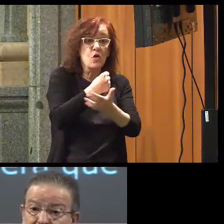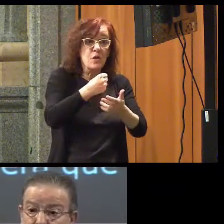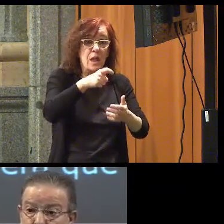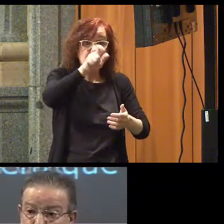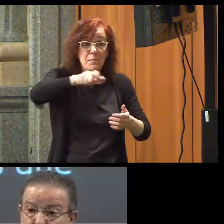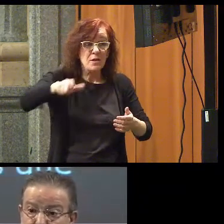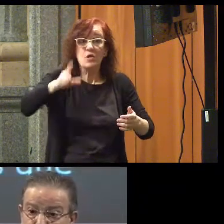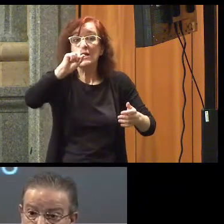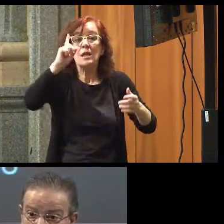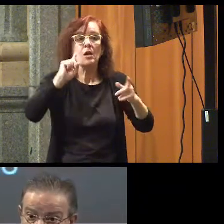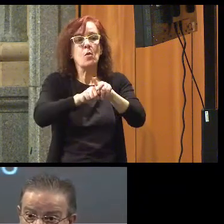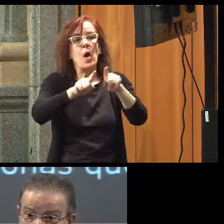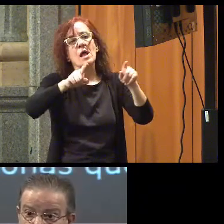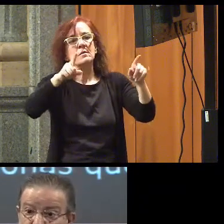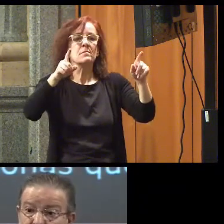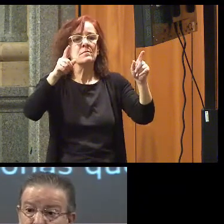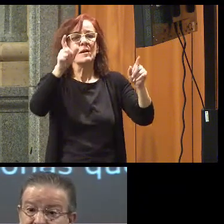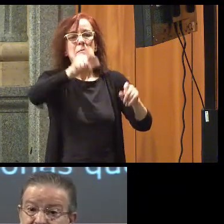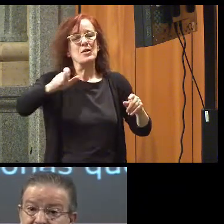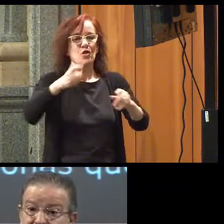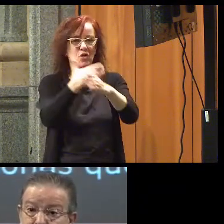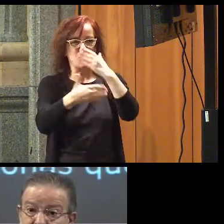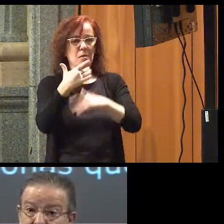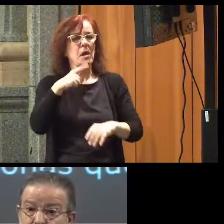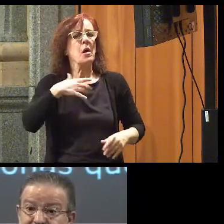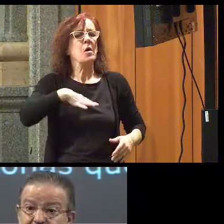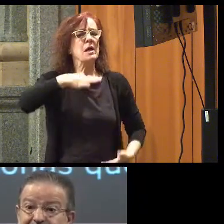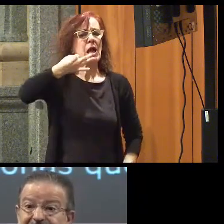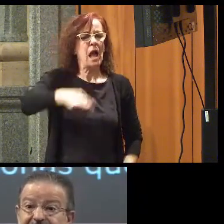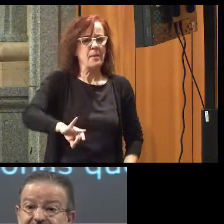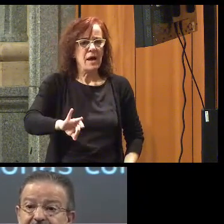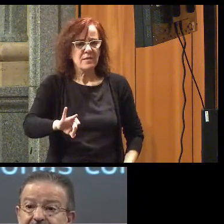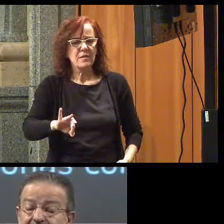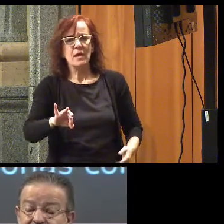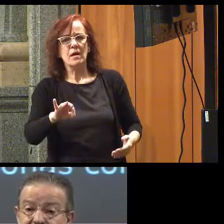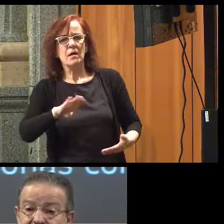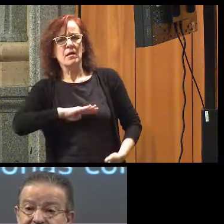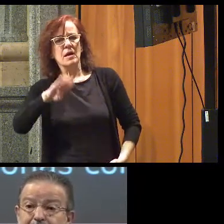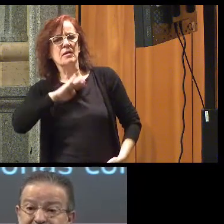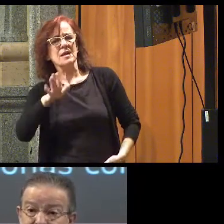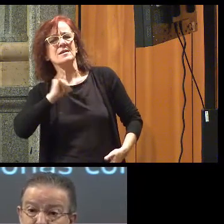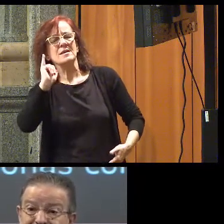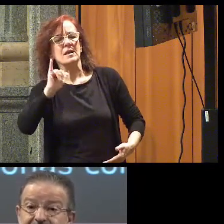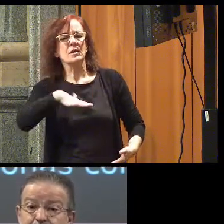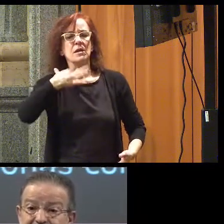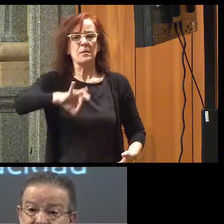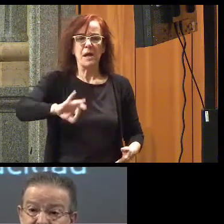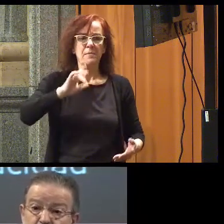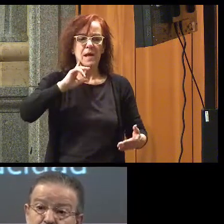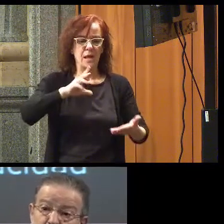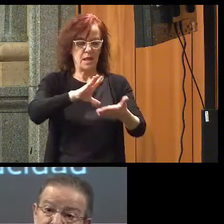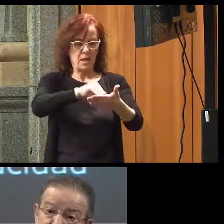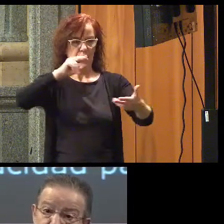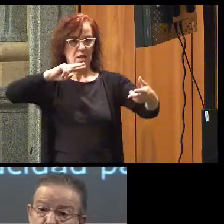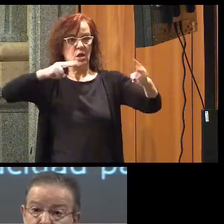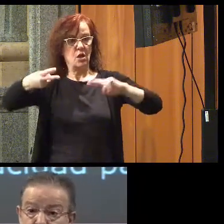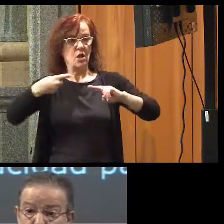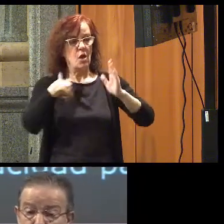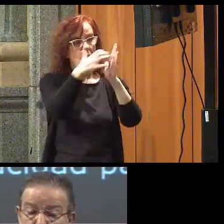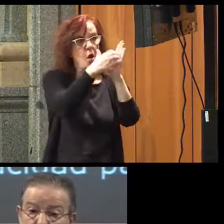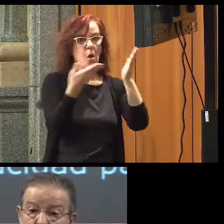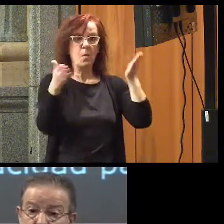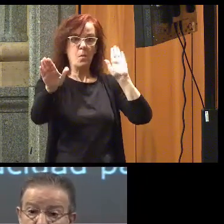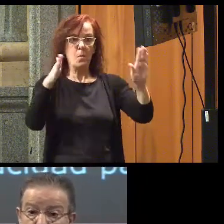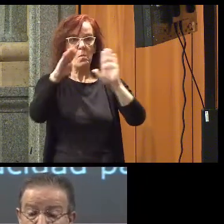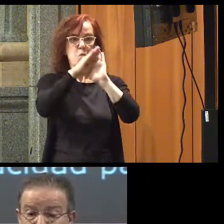catalogadas como personas con discapacidad. A ver quién tiene capacidad volitiva. Quién tiene capacidad para interpretar qué ofrece un partido y qué ofrece